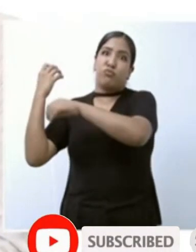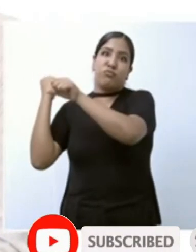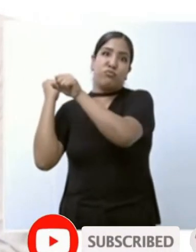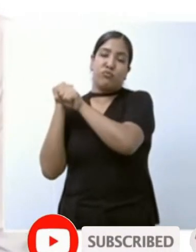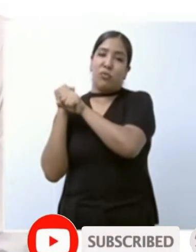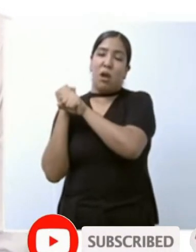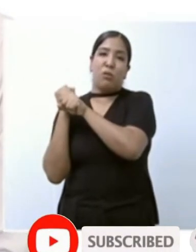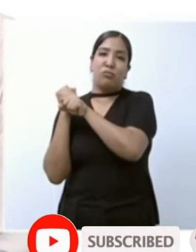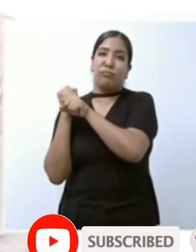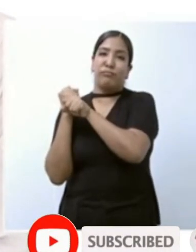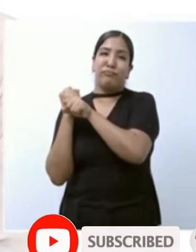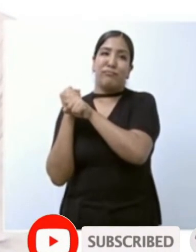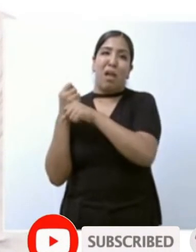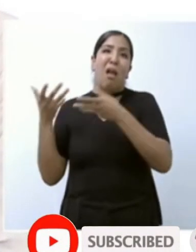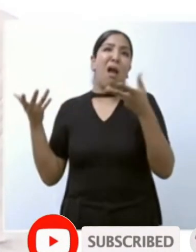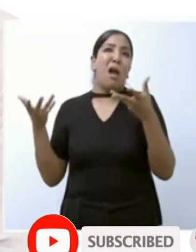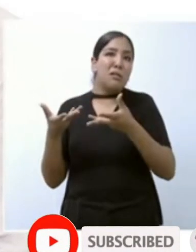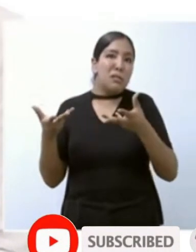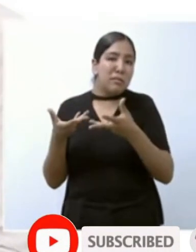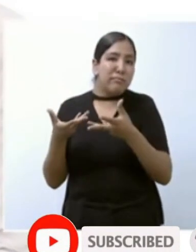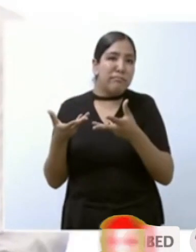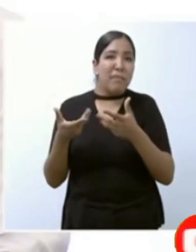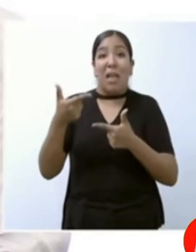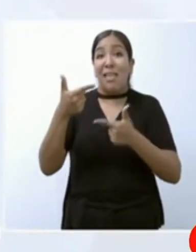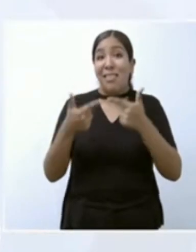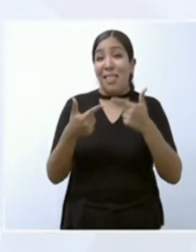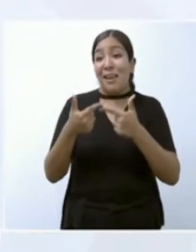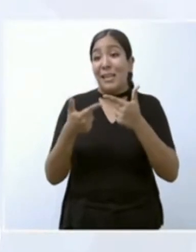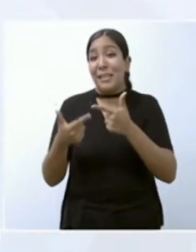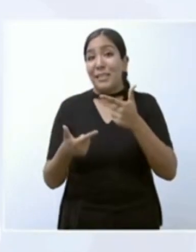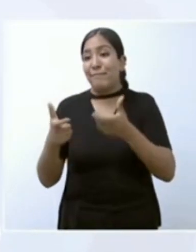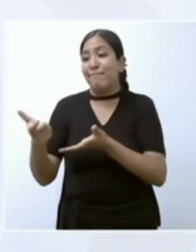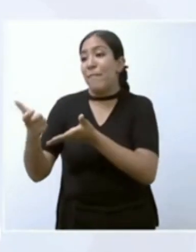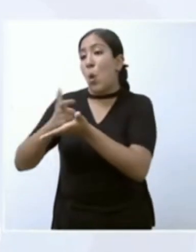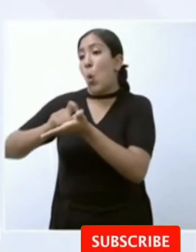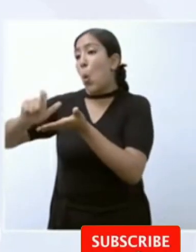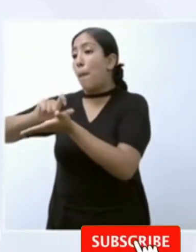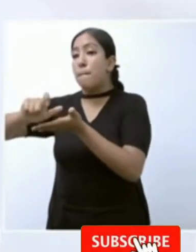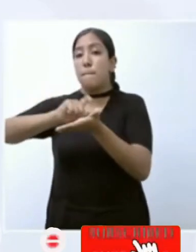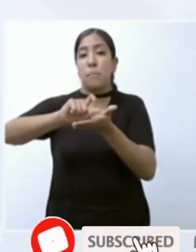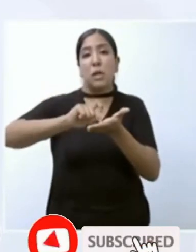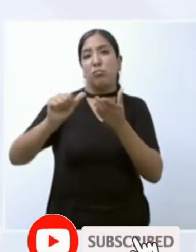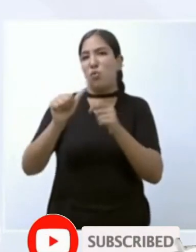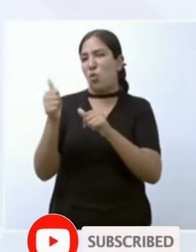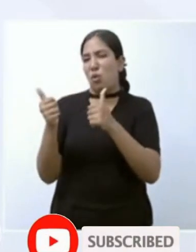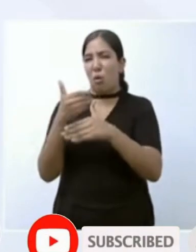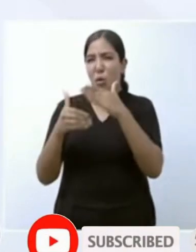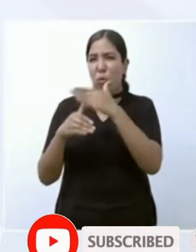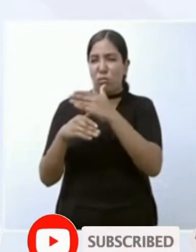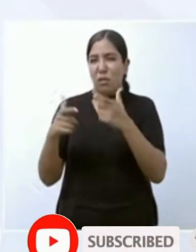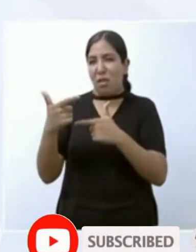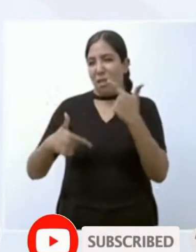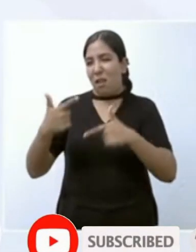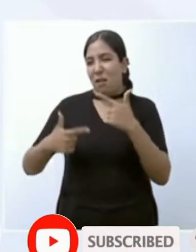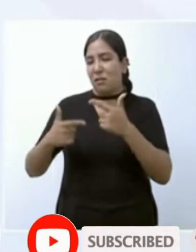se dedicaban a la compra de la leche y de otros productos cuando no